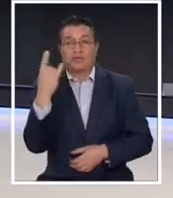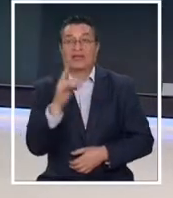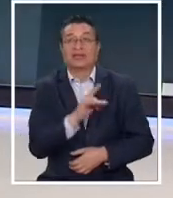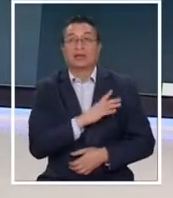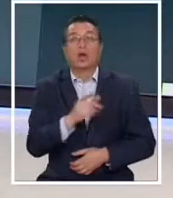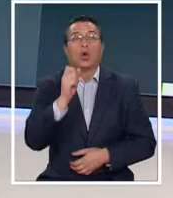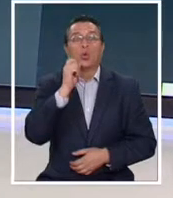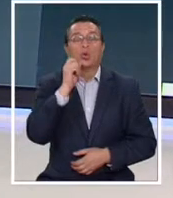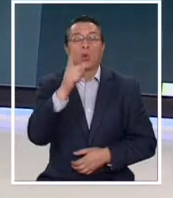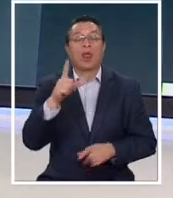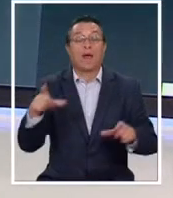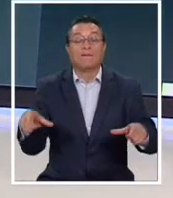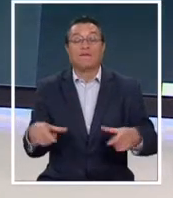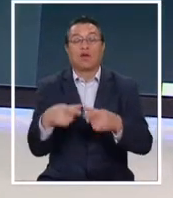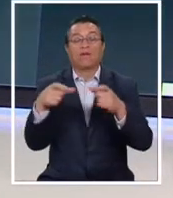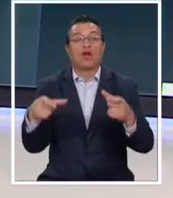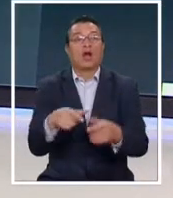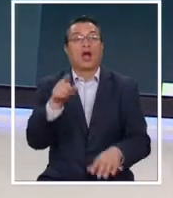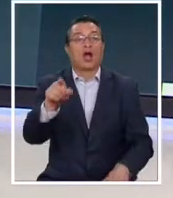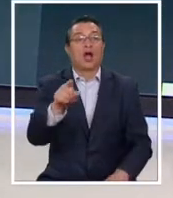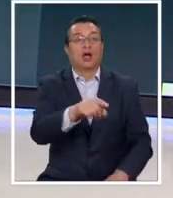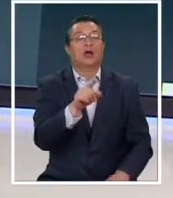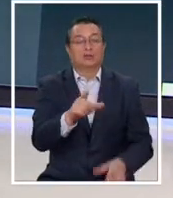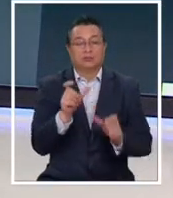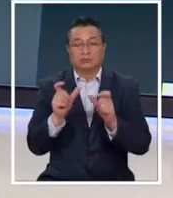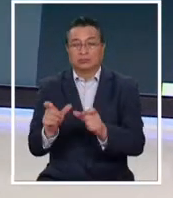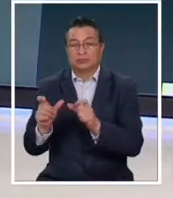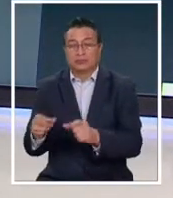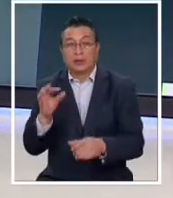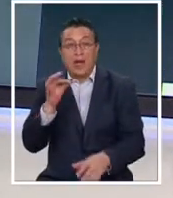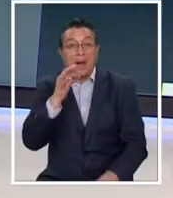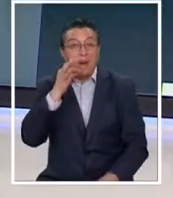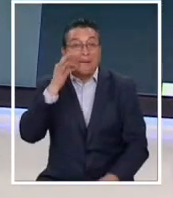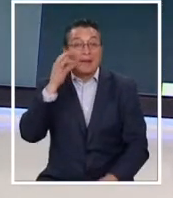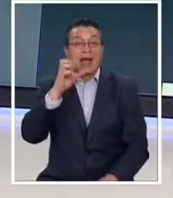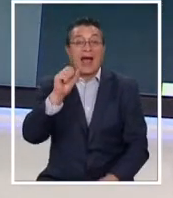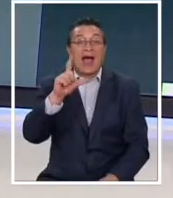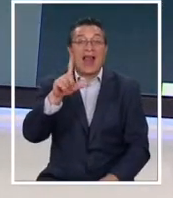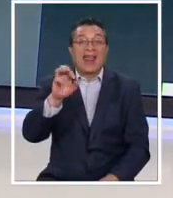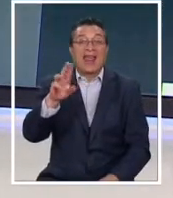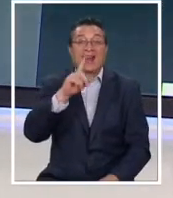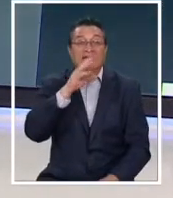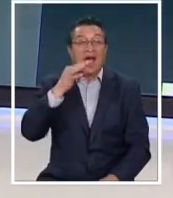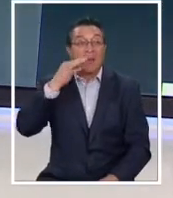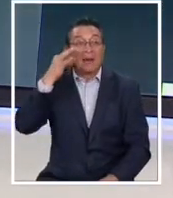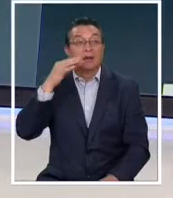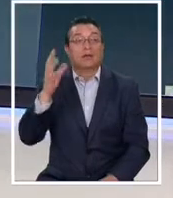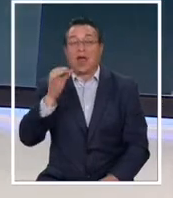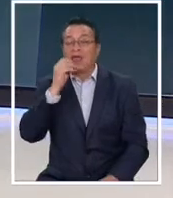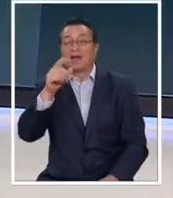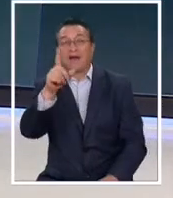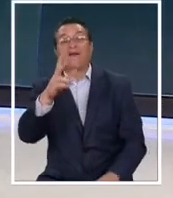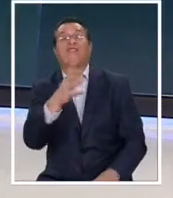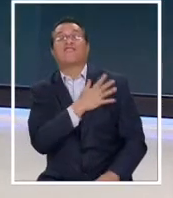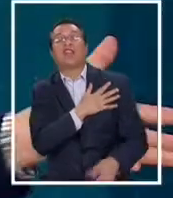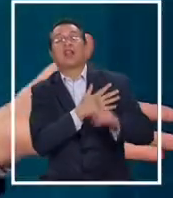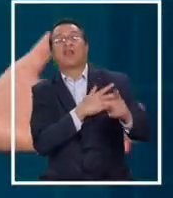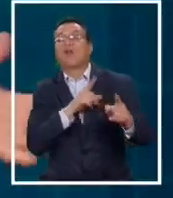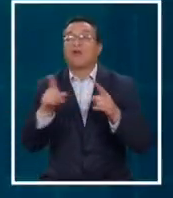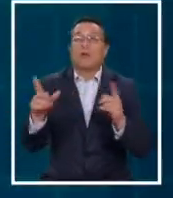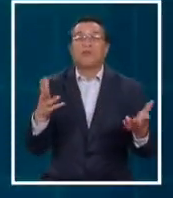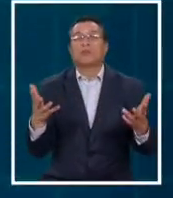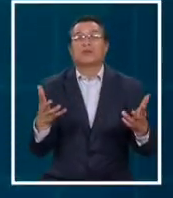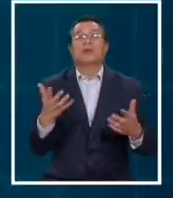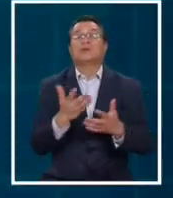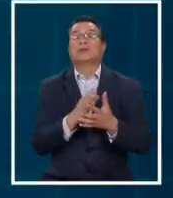importante saber cuáles son los volcanes que hoy día están siendo monitoreados, los que están en alerta amarilla y qué significa, porque muchas veces uno dice, oye, hay alerta amarilla en el volcán Villarrica, ¿qué significa